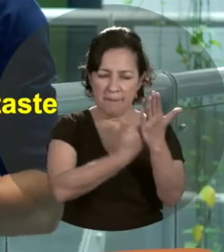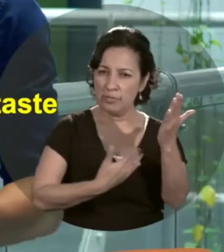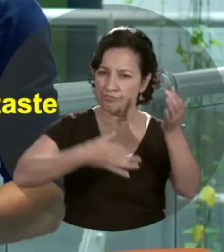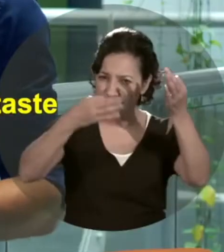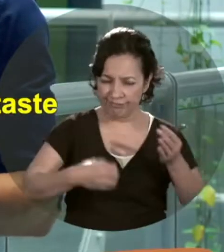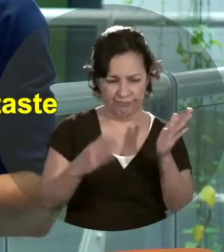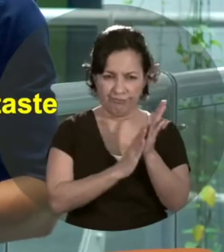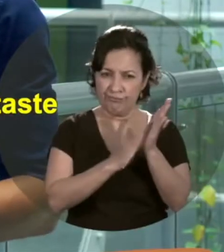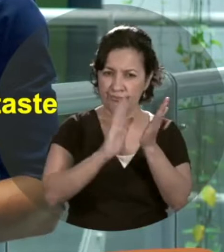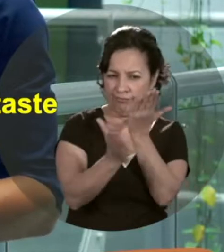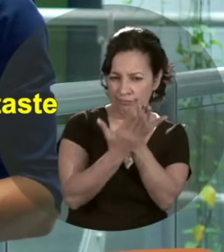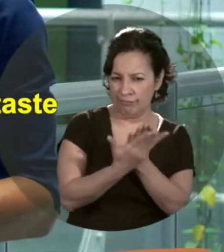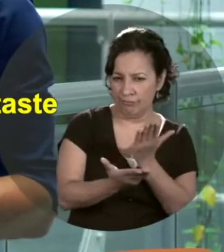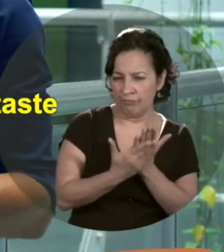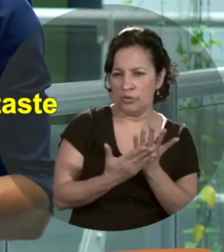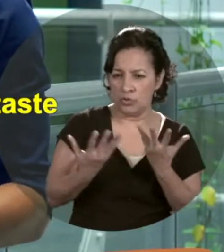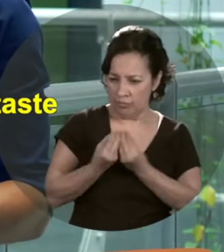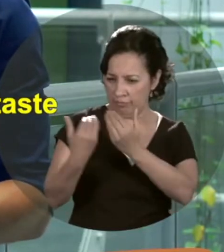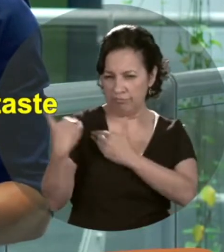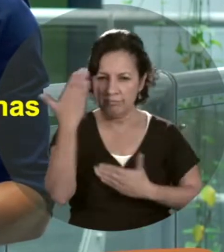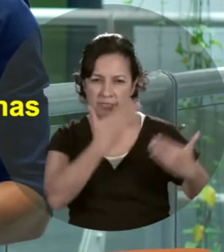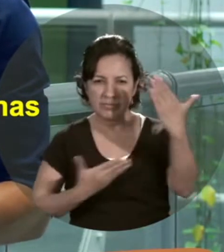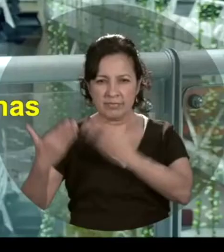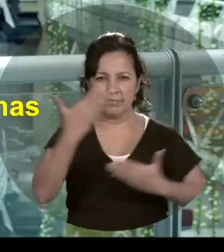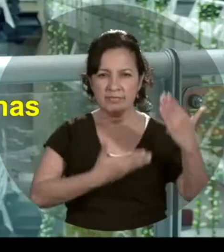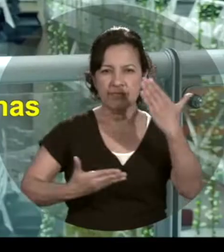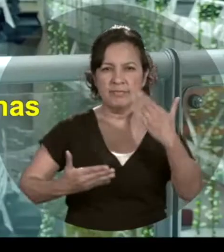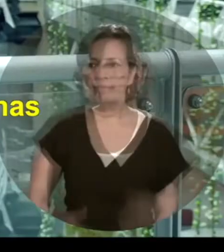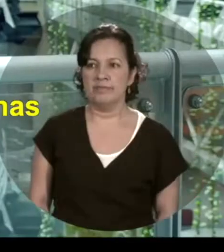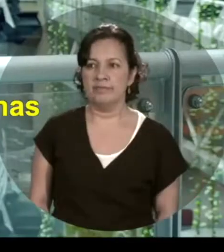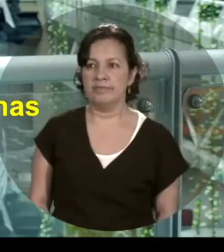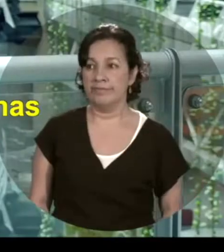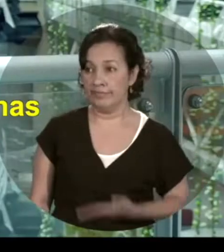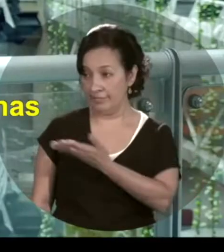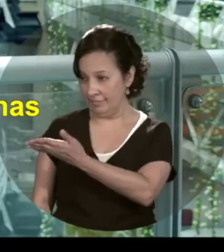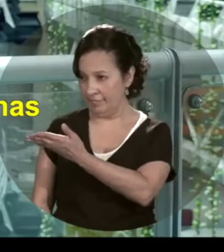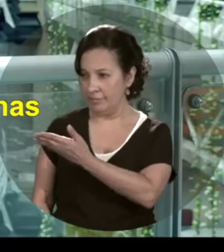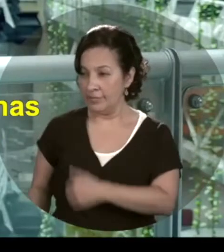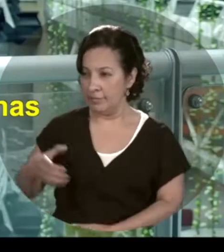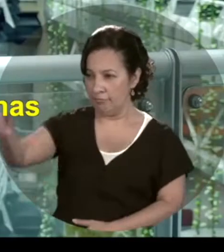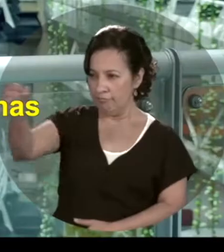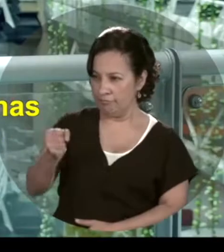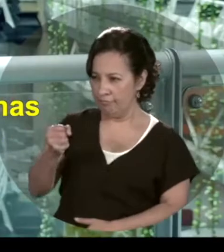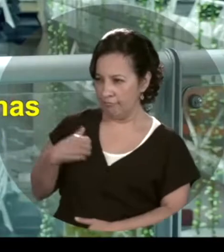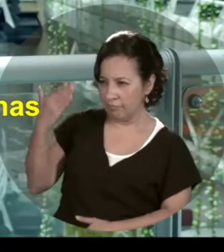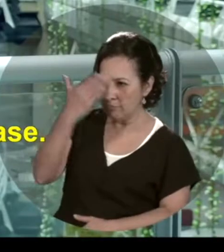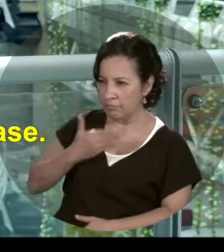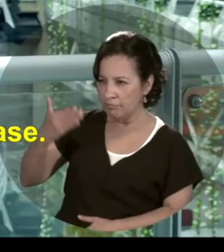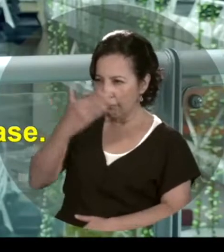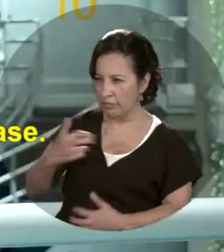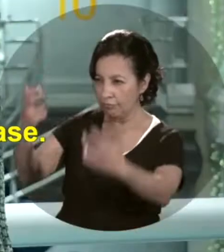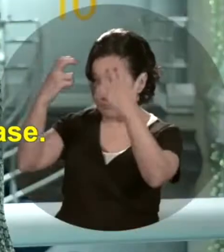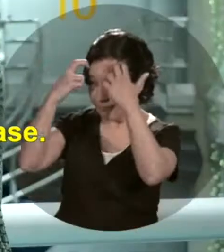analizamos que la información que nos aportaste cumpla con los requisitos del cargo luego en la preselección participará de unas pruebas de conocimientos y